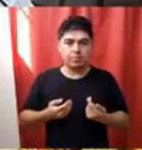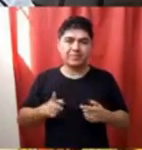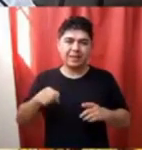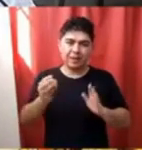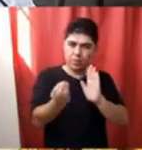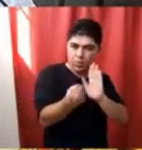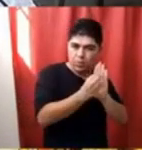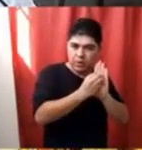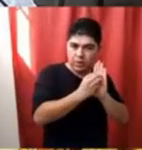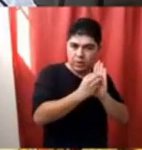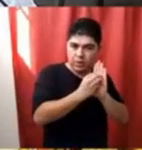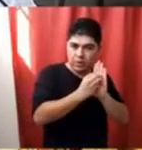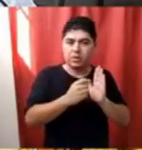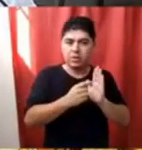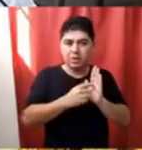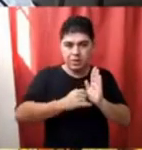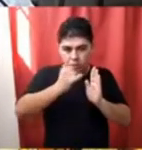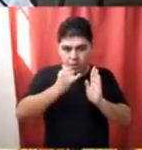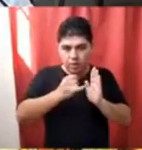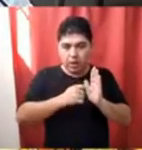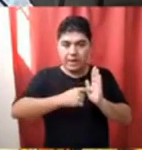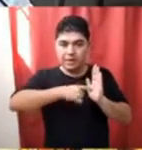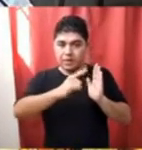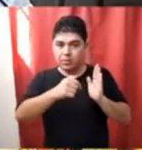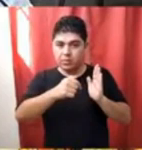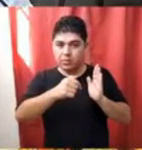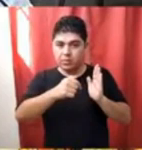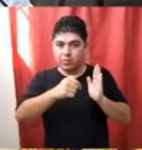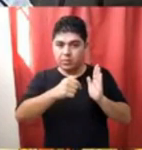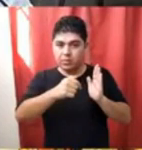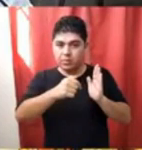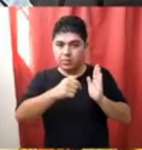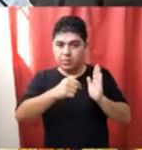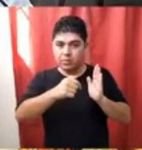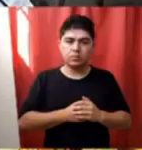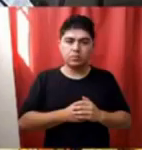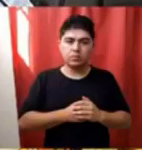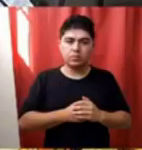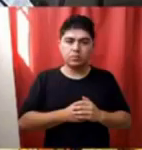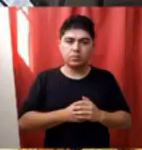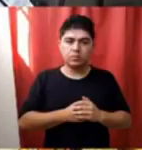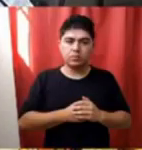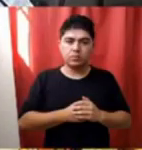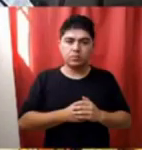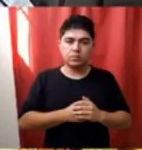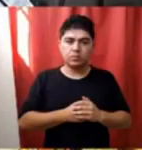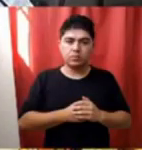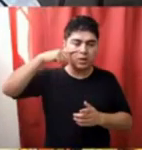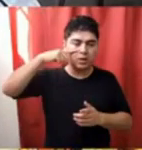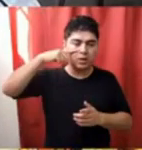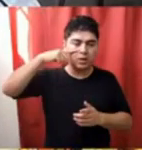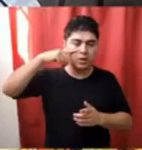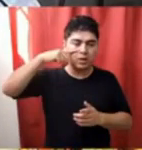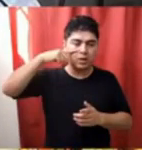artículos esta ordenanza, no solamente a Lenín llegue la documentación